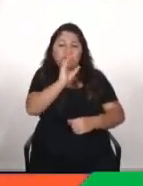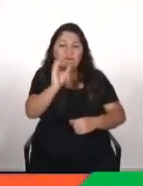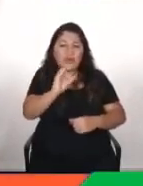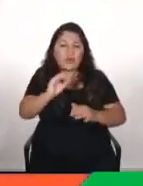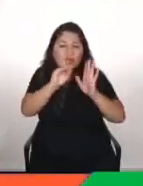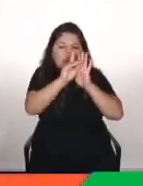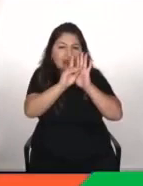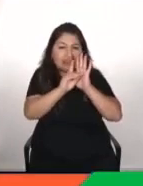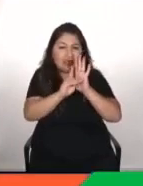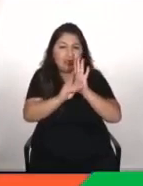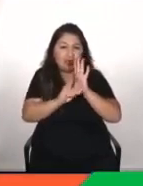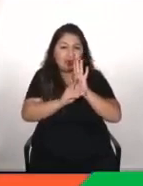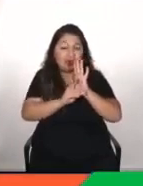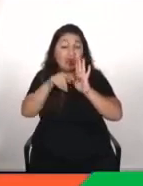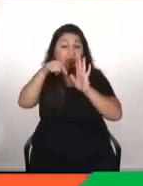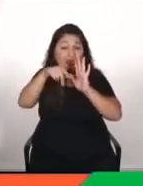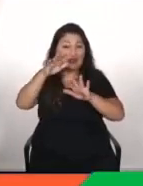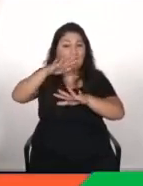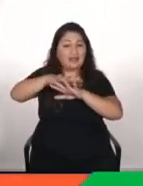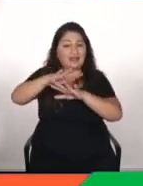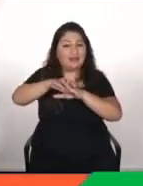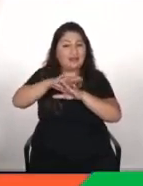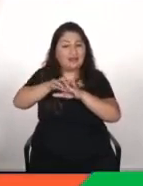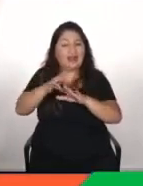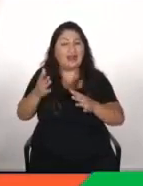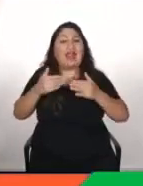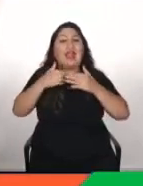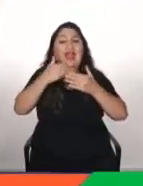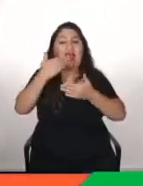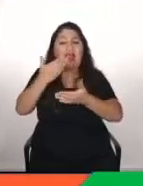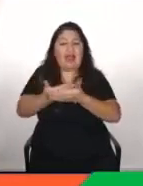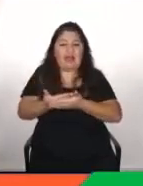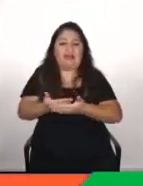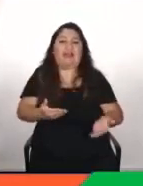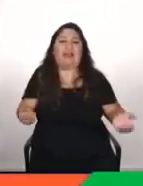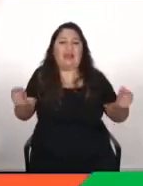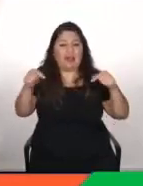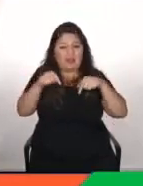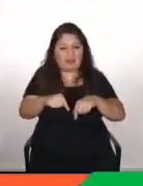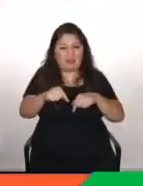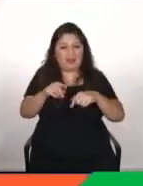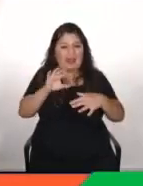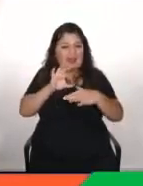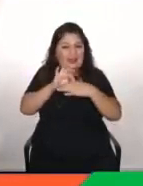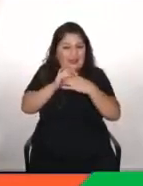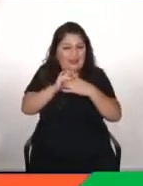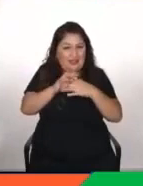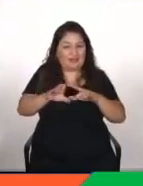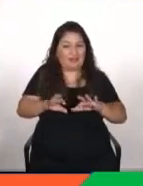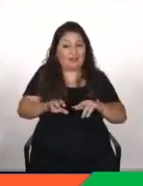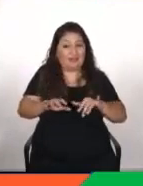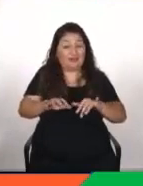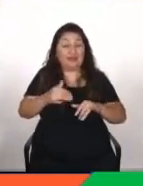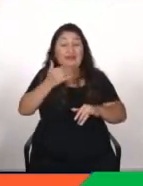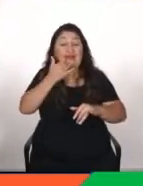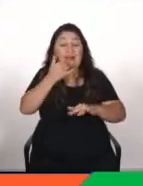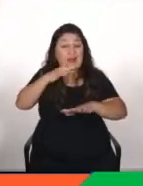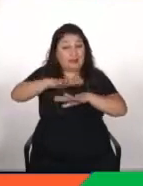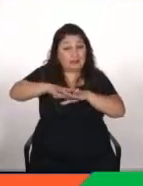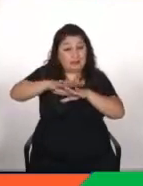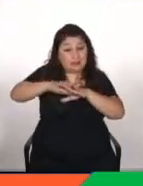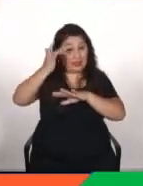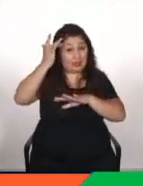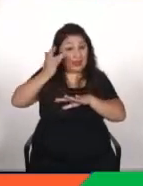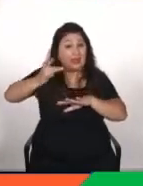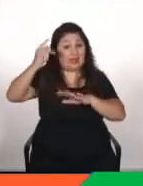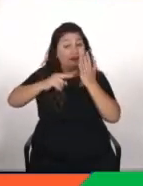todo esto, que son algoritmos que ya a día de hoy tradicionalmente asociamos con la informática también son algoritmos de inteligencia artificial porque no deja de